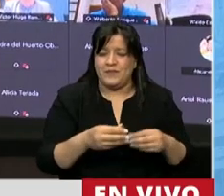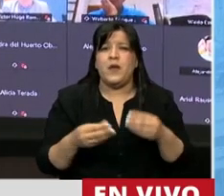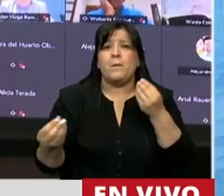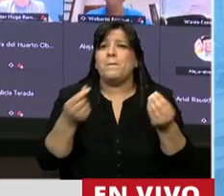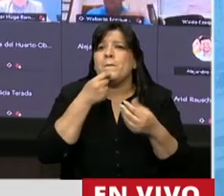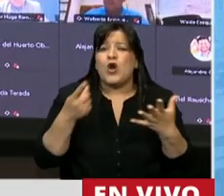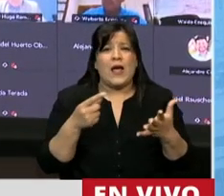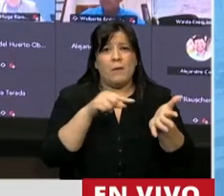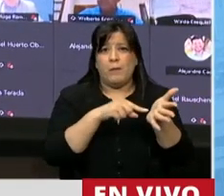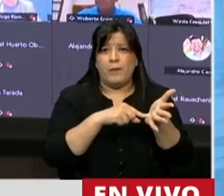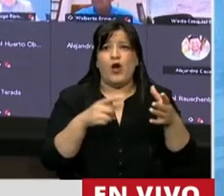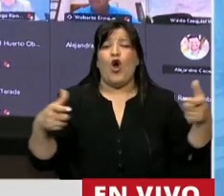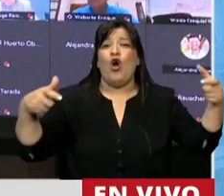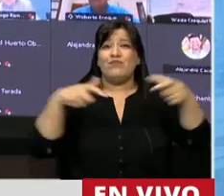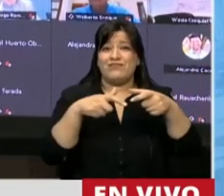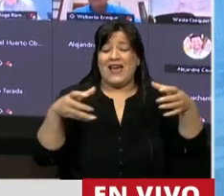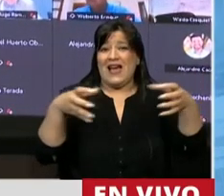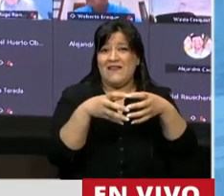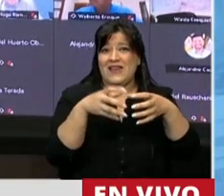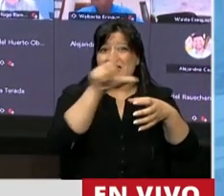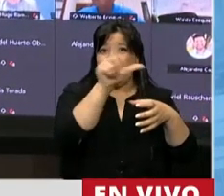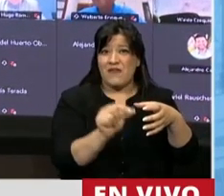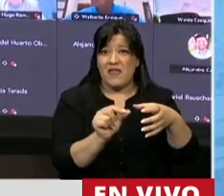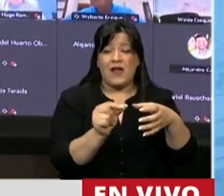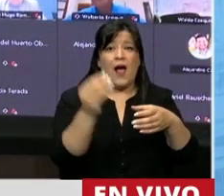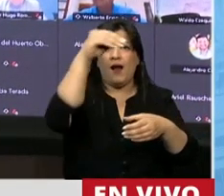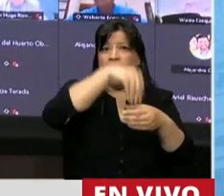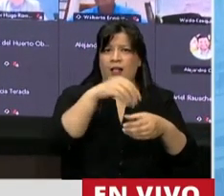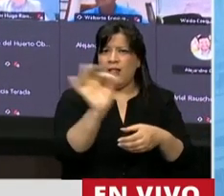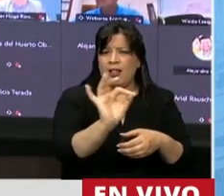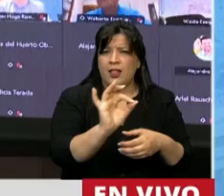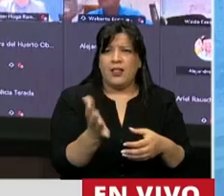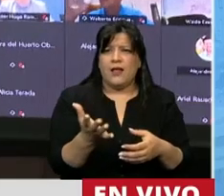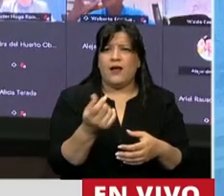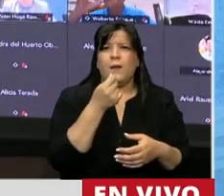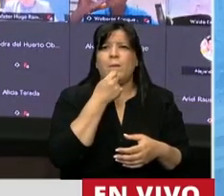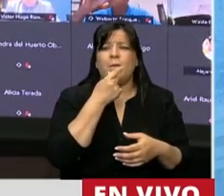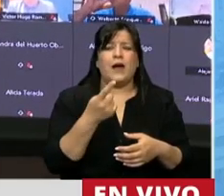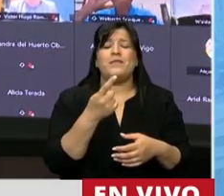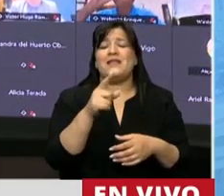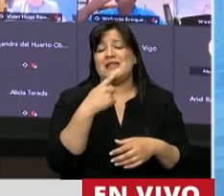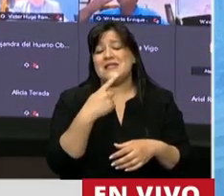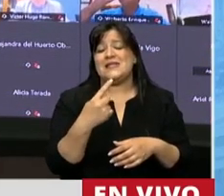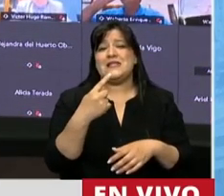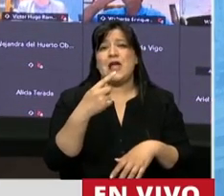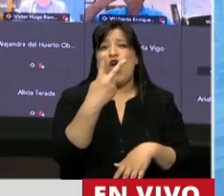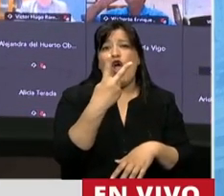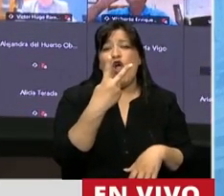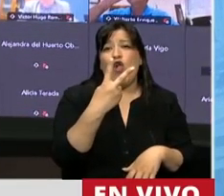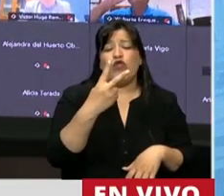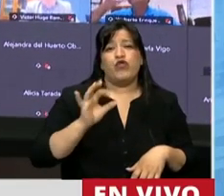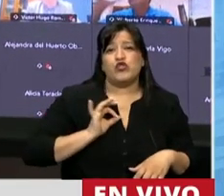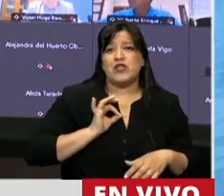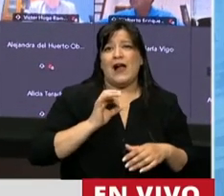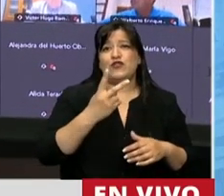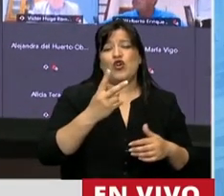contemplar en ese gabinete federal en el proceso de toma de decisiones que le va a tocar cada 24 meses a cada una de estas